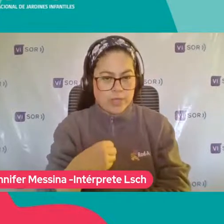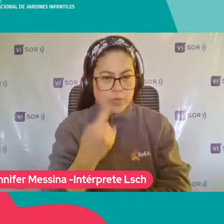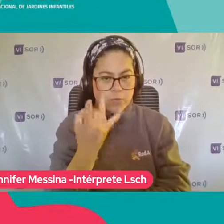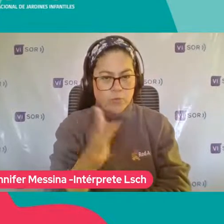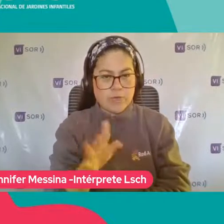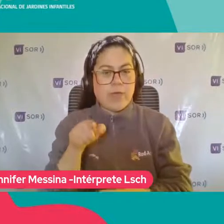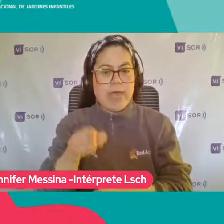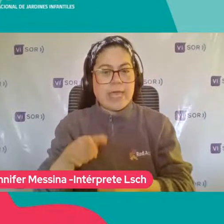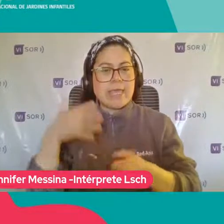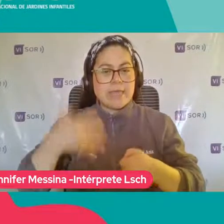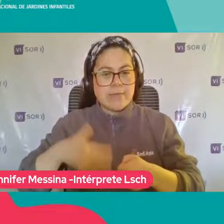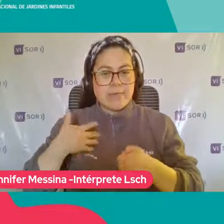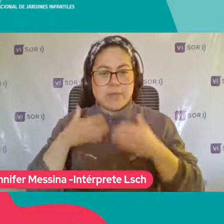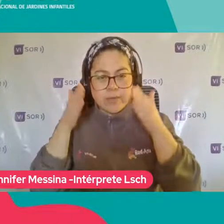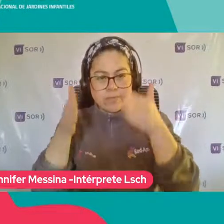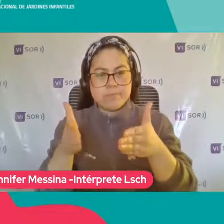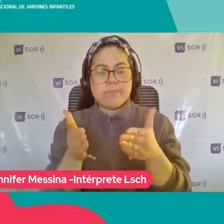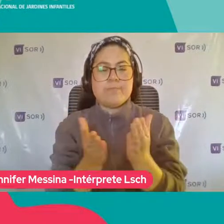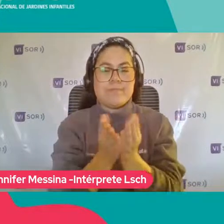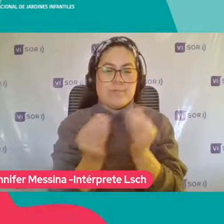trabajo Muchas gracias